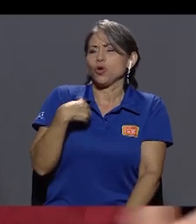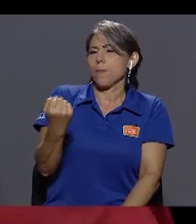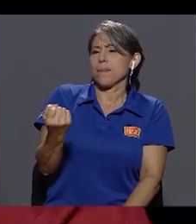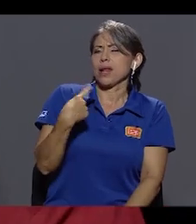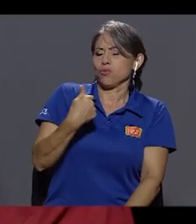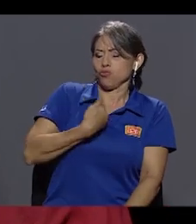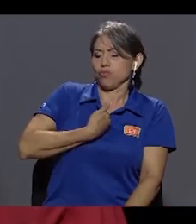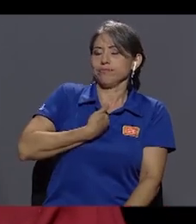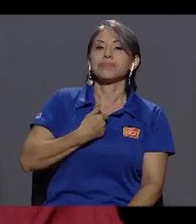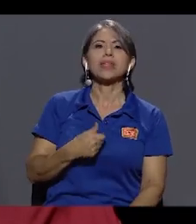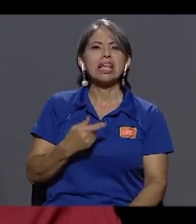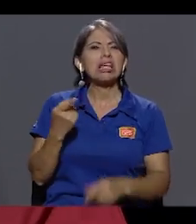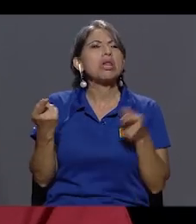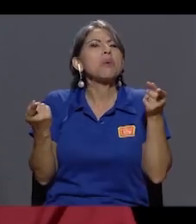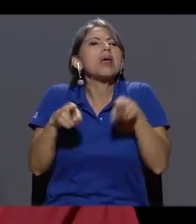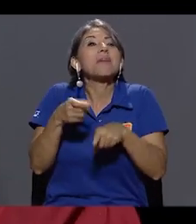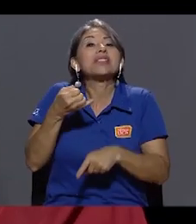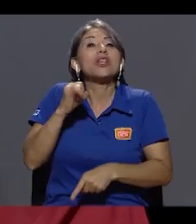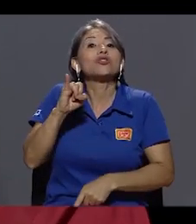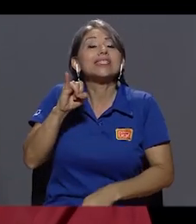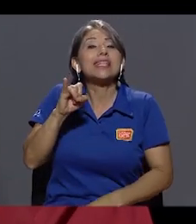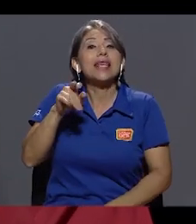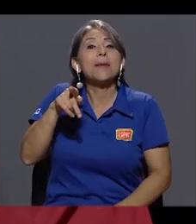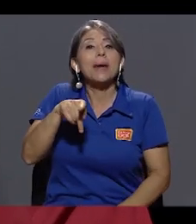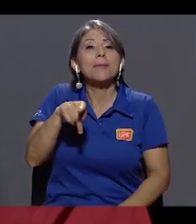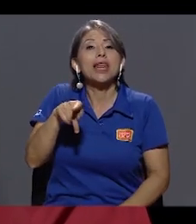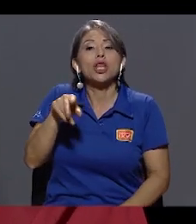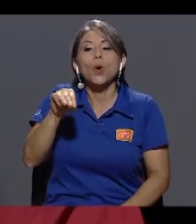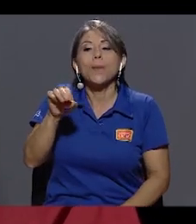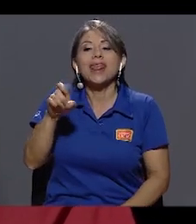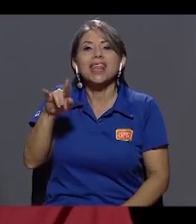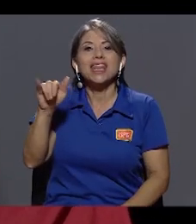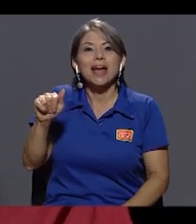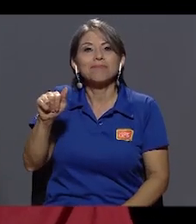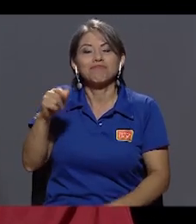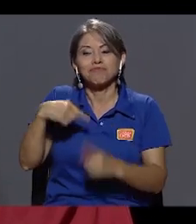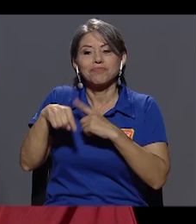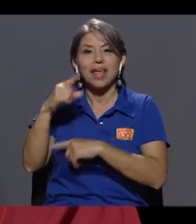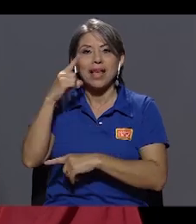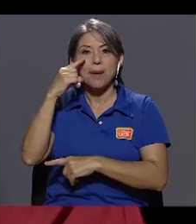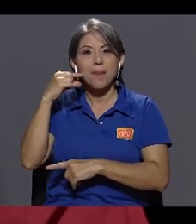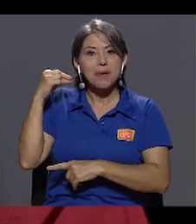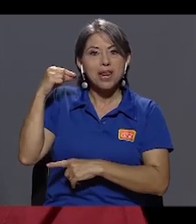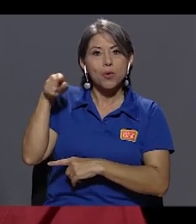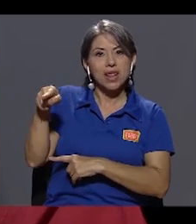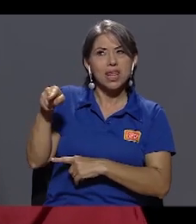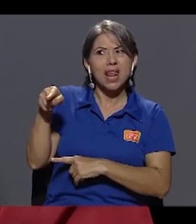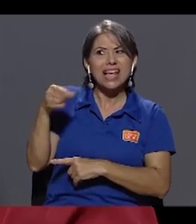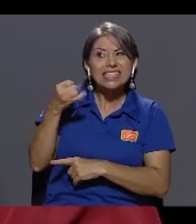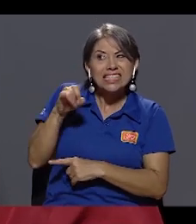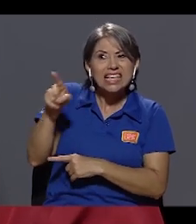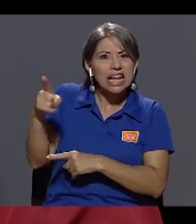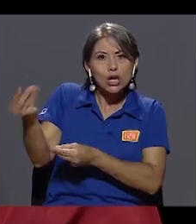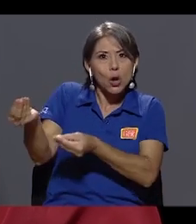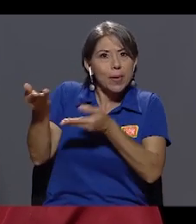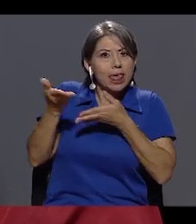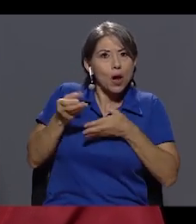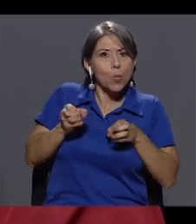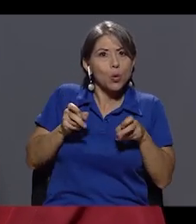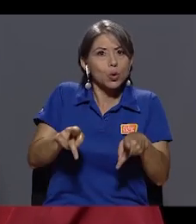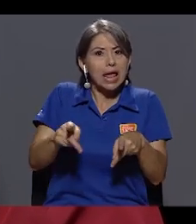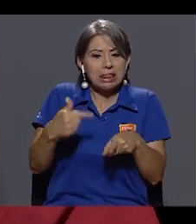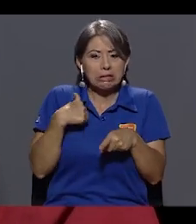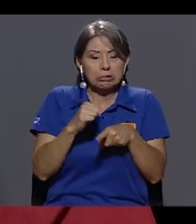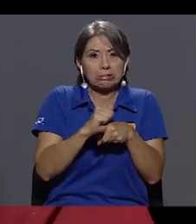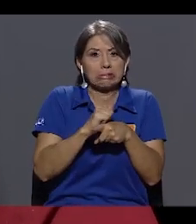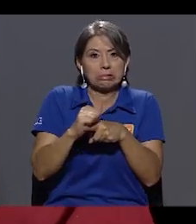pregunta siempre. ¿Qué hubiera pasado si Parmenio Medina no me da a mí la oportunidad de foguearme y de dar